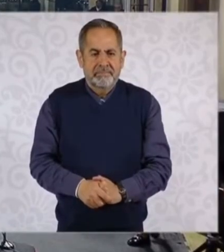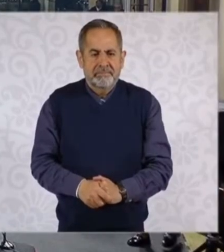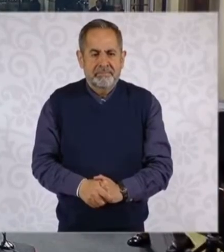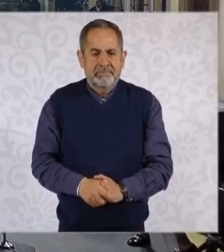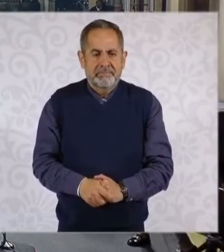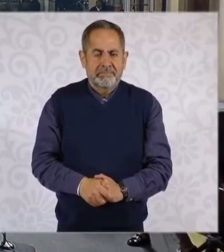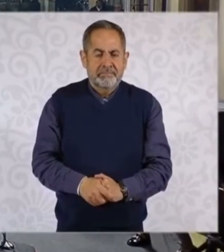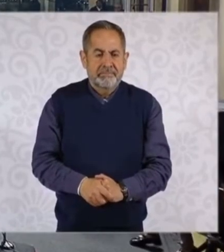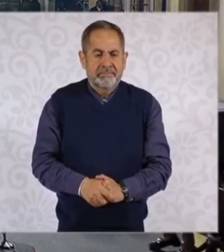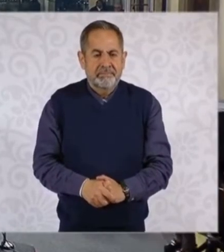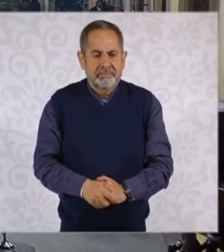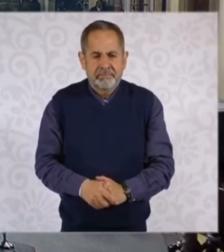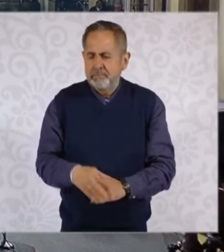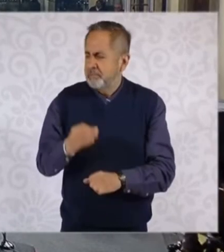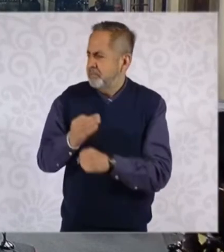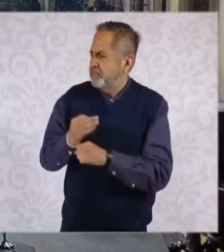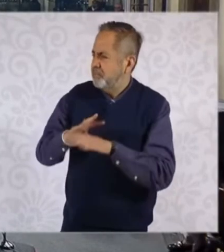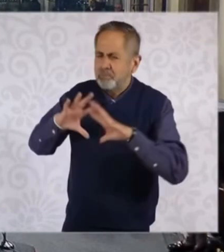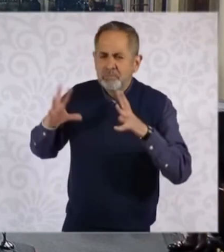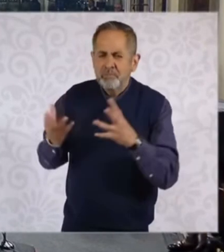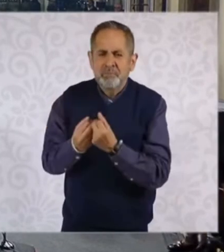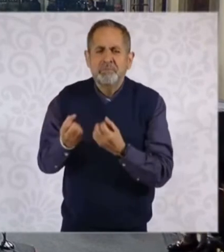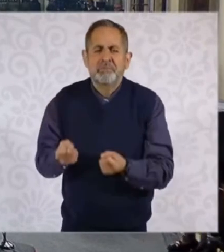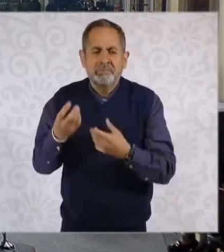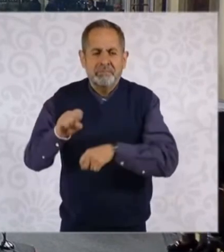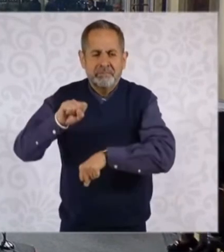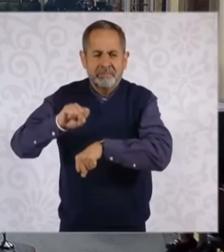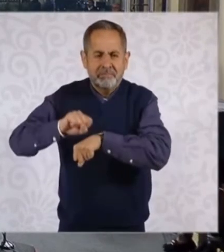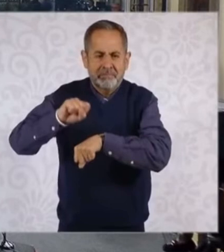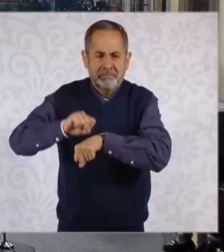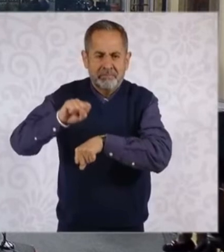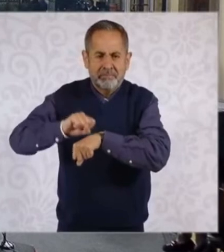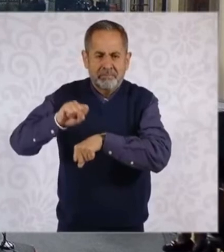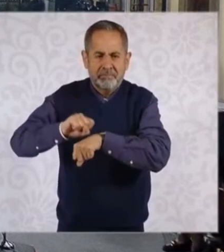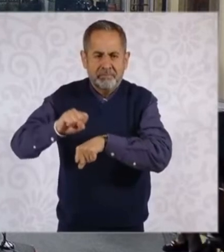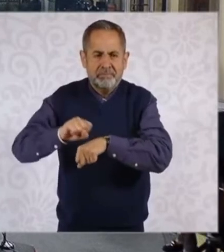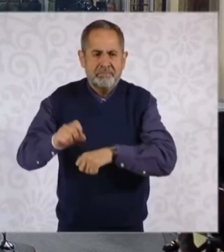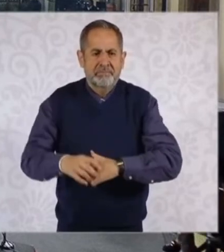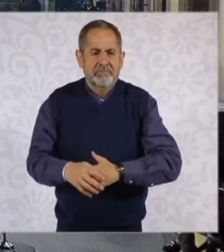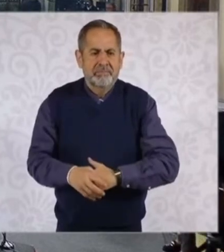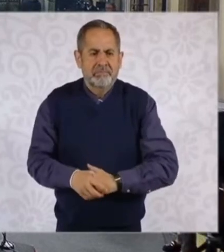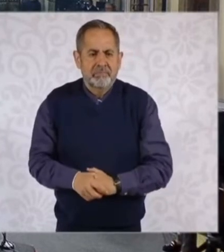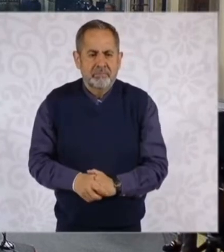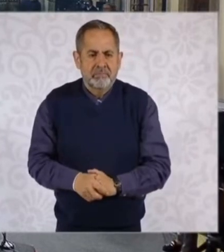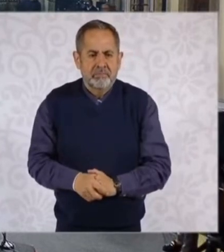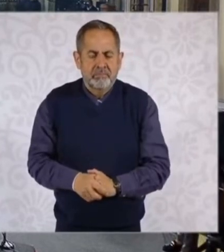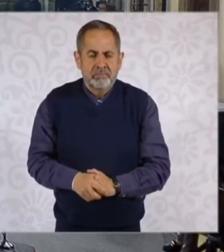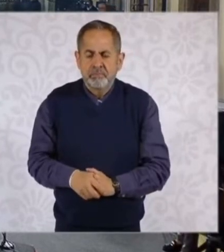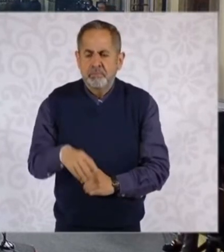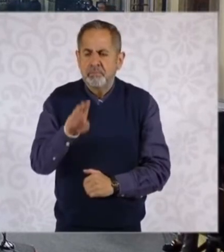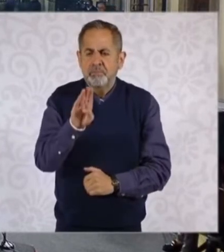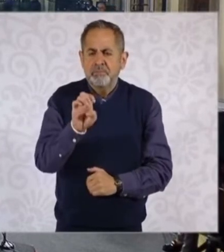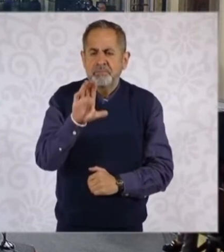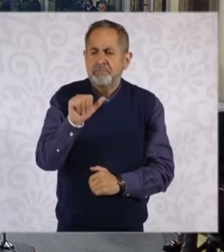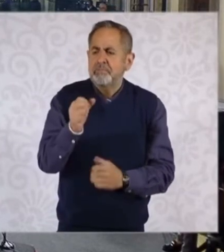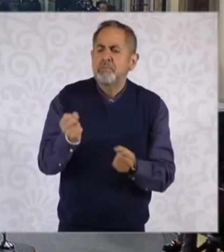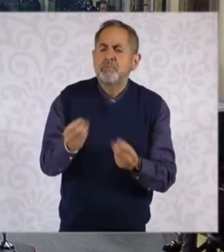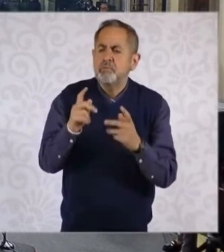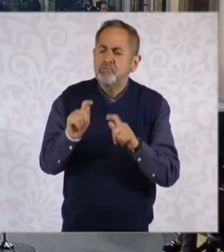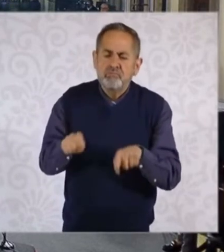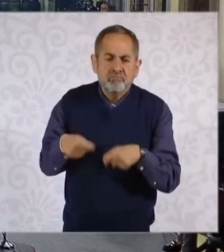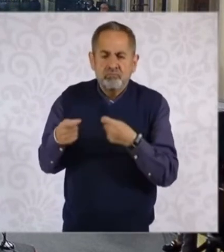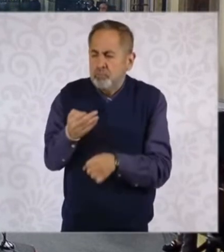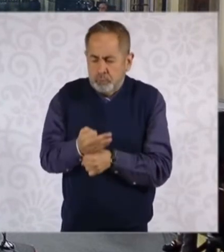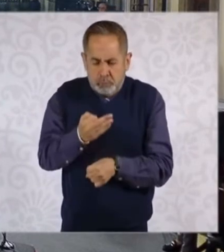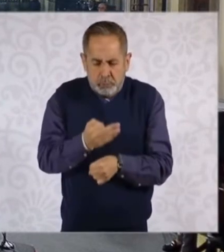¿En este momento cuántos son en secundaria? Sí, 5.6 millones. No, pero la beca que atiende hoy,